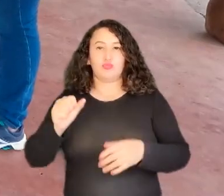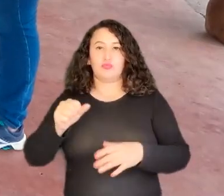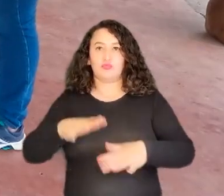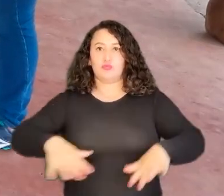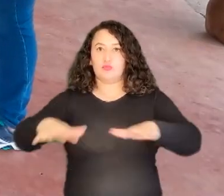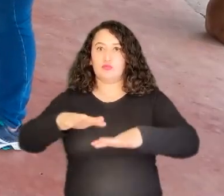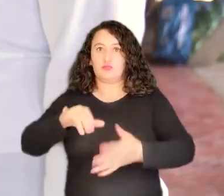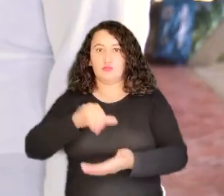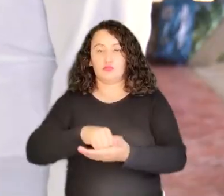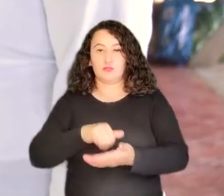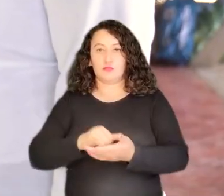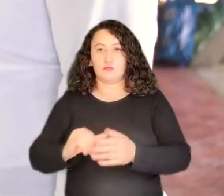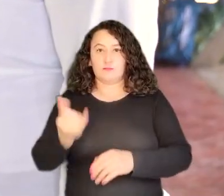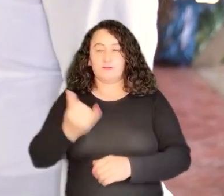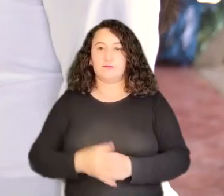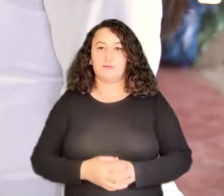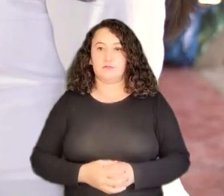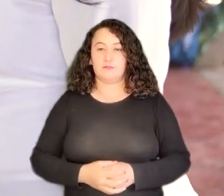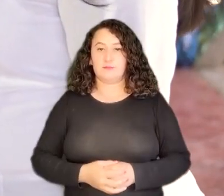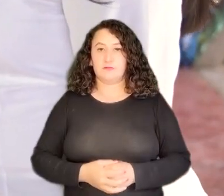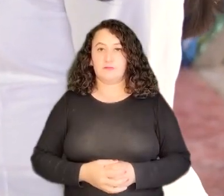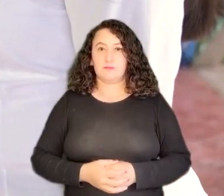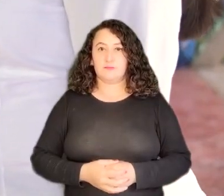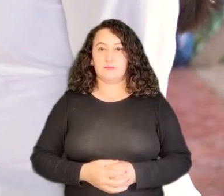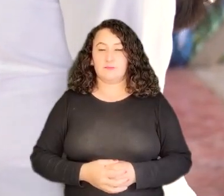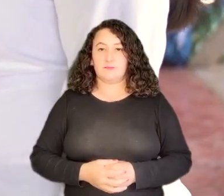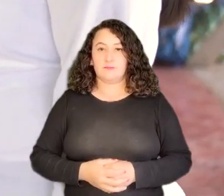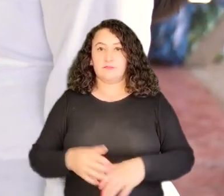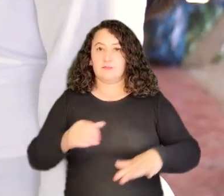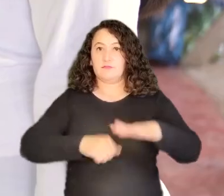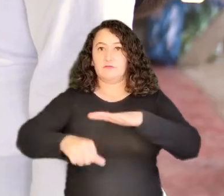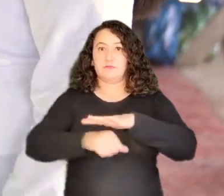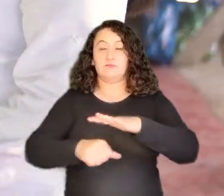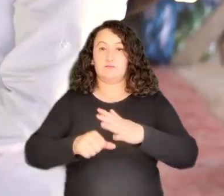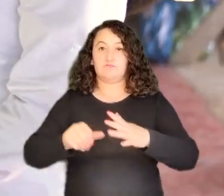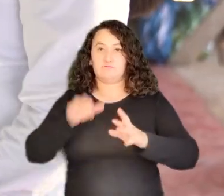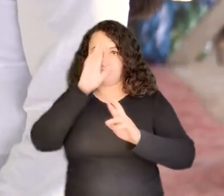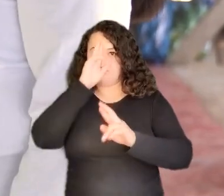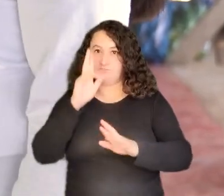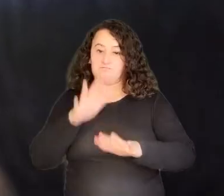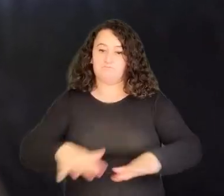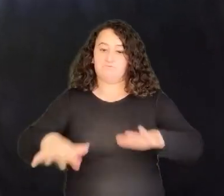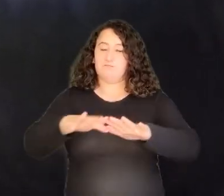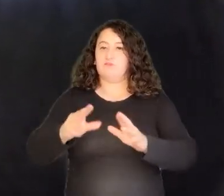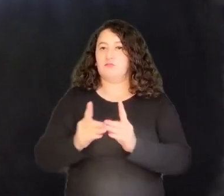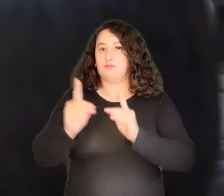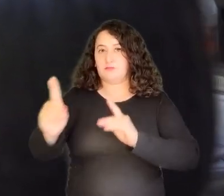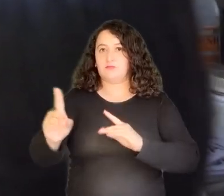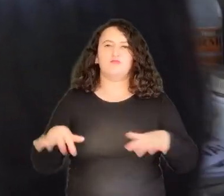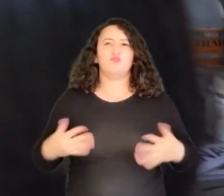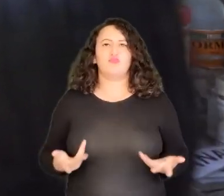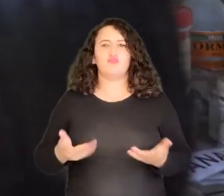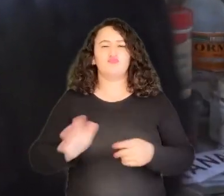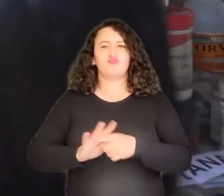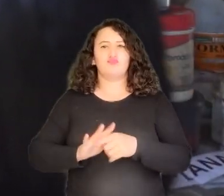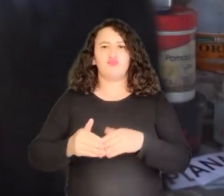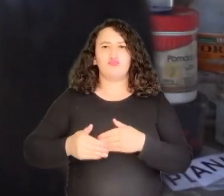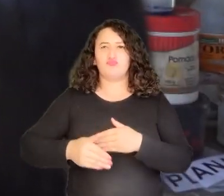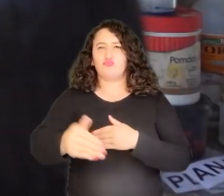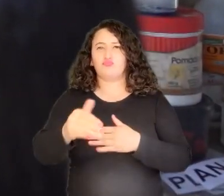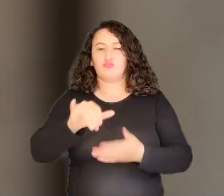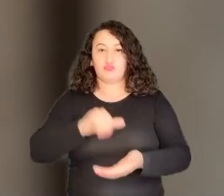o tiene que ser diferente lugar de la finja. No lo podemos manejar dentro del mismo área respetando sus espacios o las distancias. Para hacer la implementación de buenas